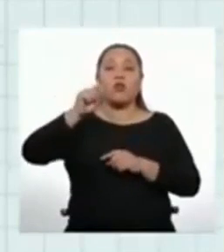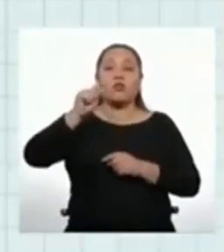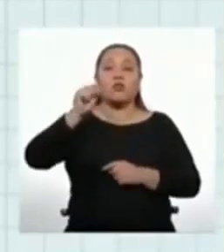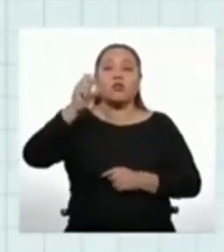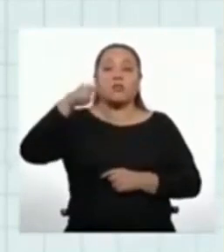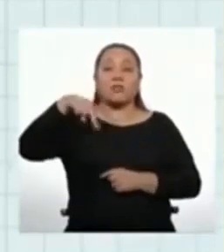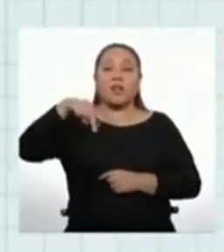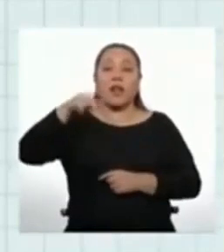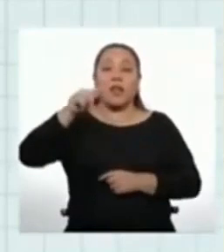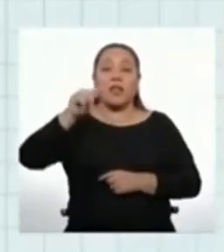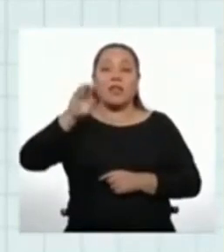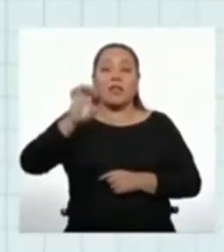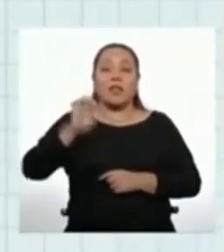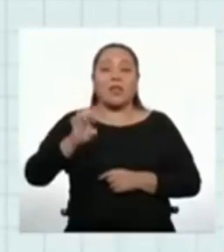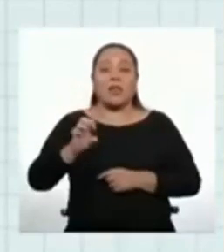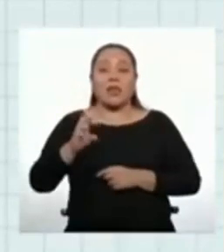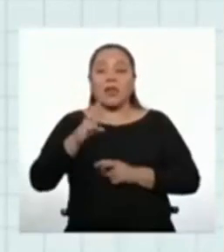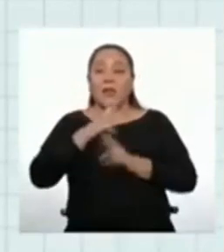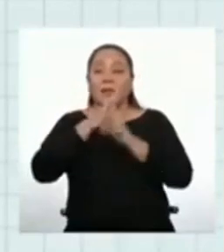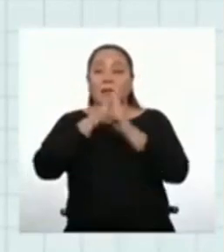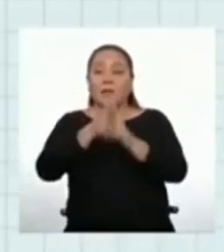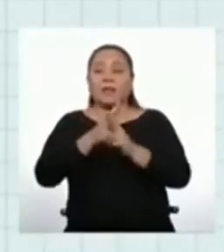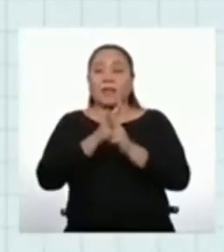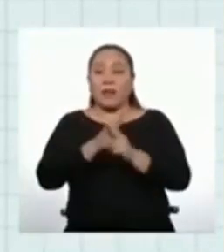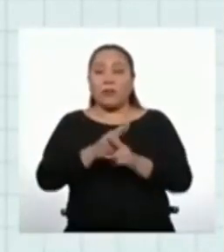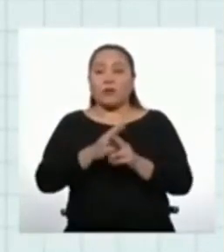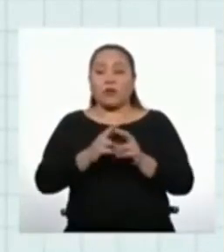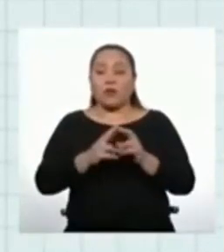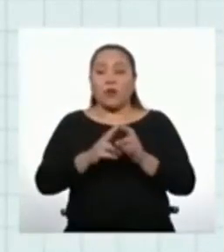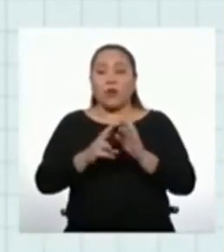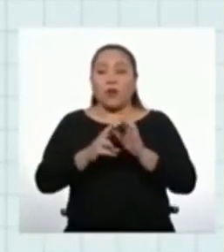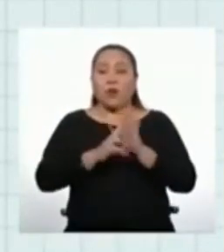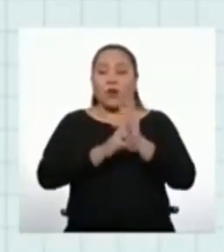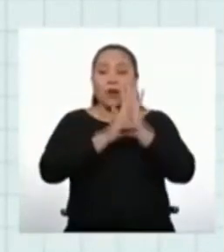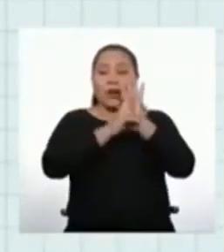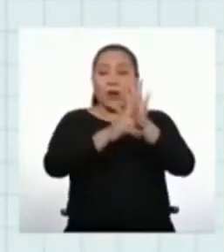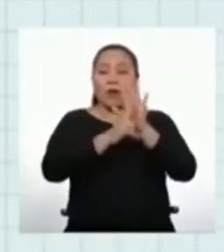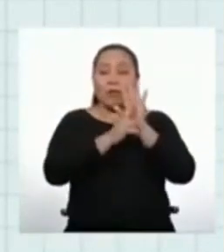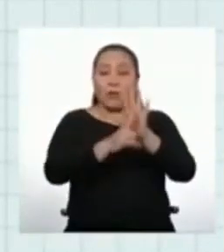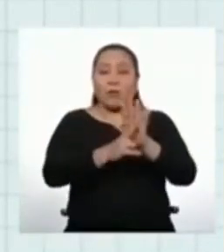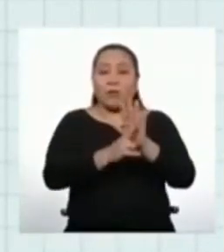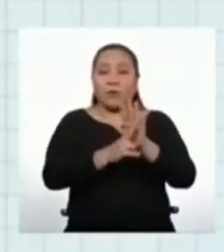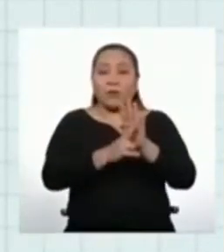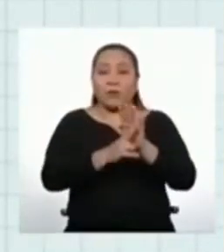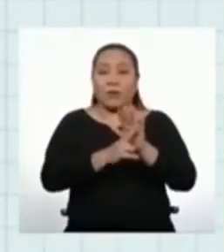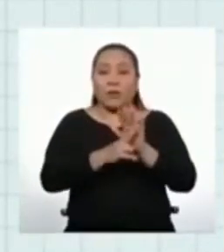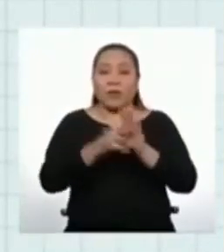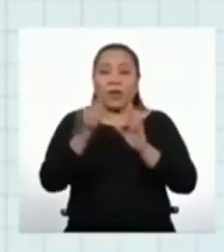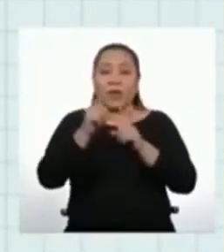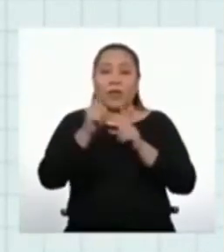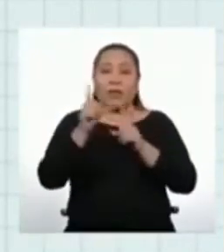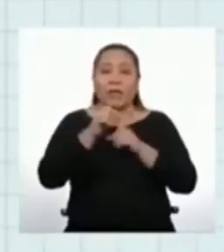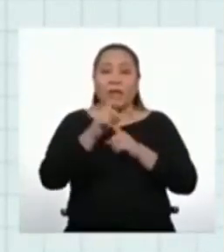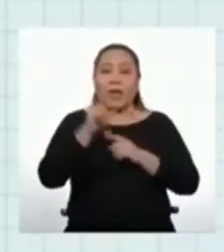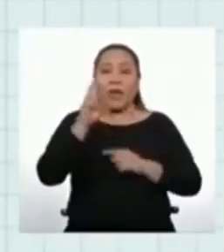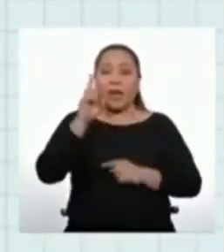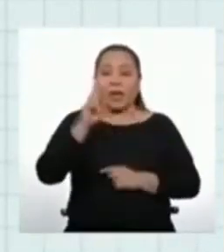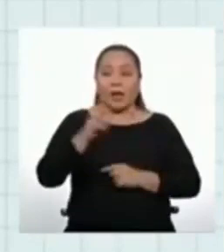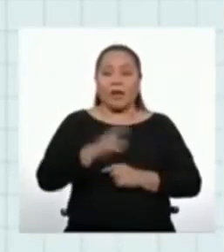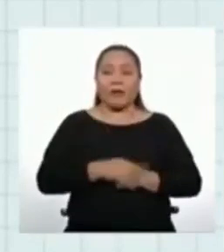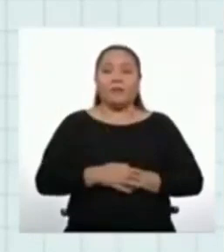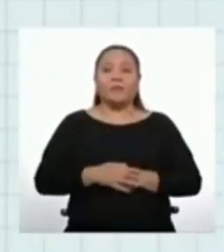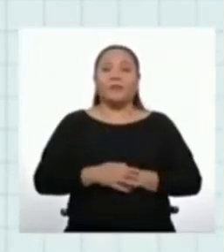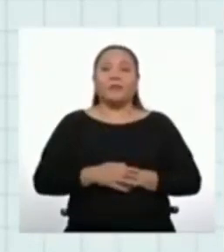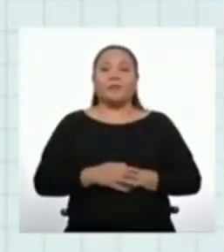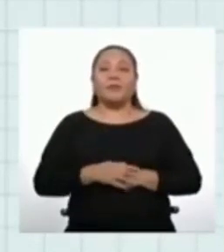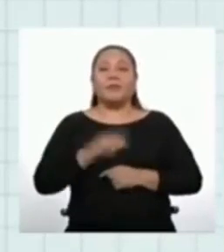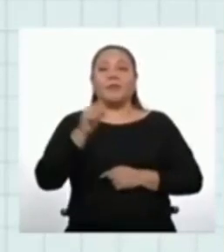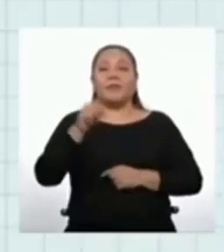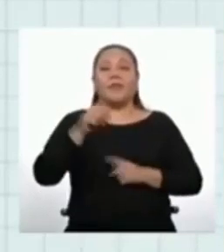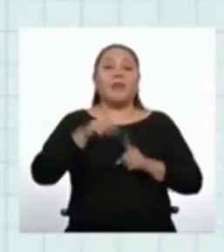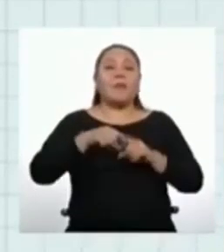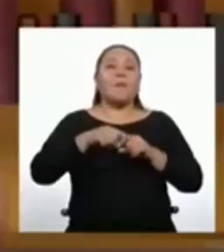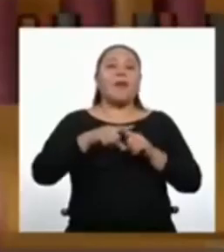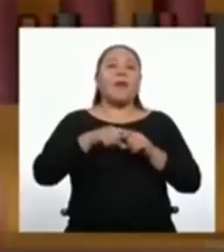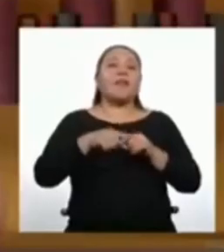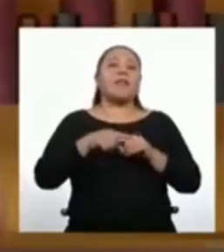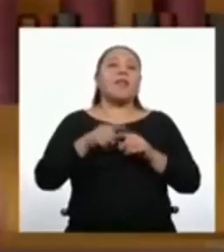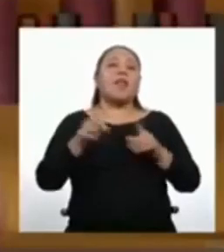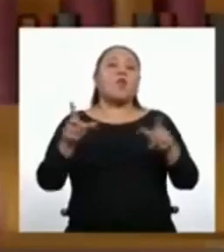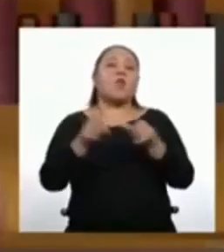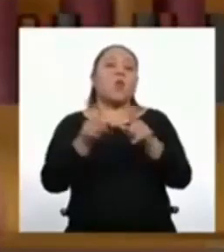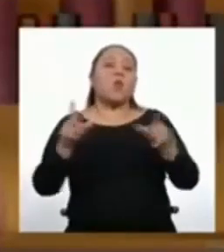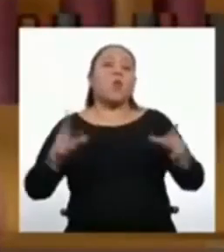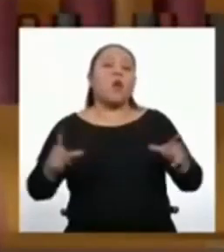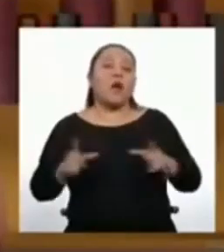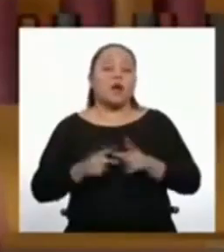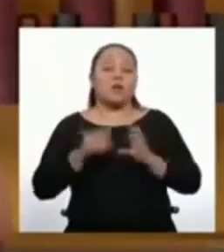letra R. Ahora, cada término de una progresión recibe un nombre que se define en base a la